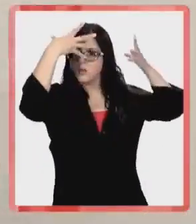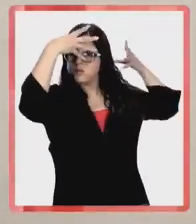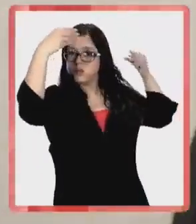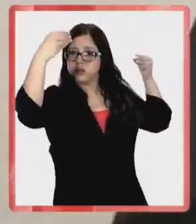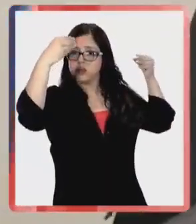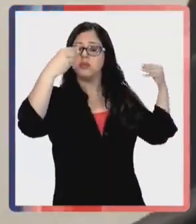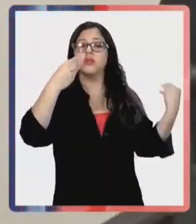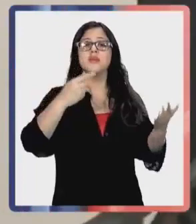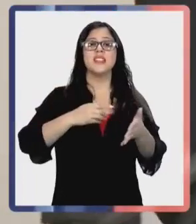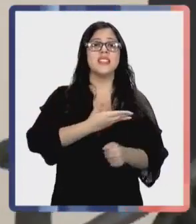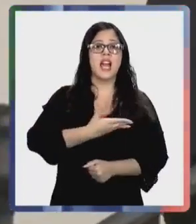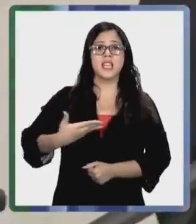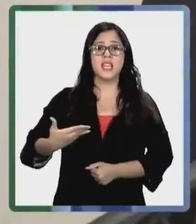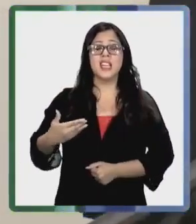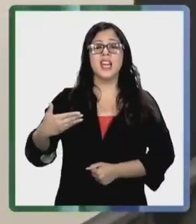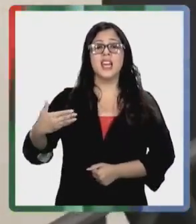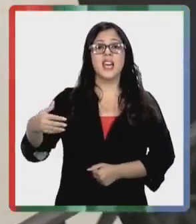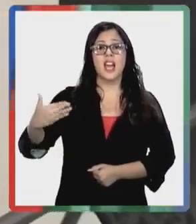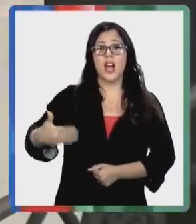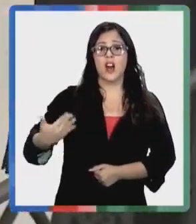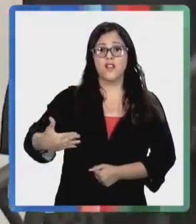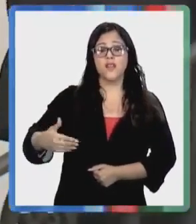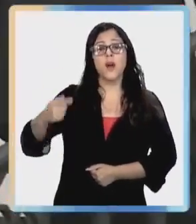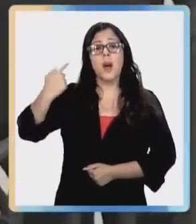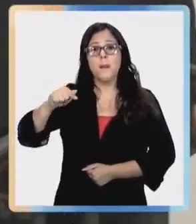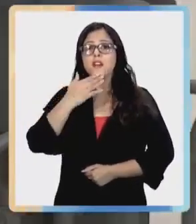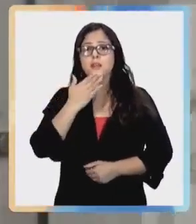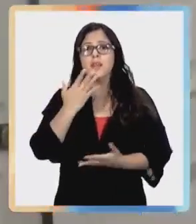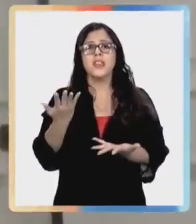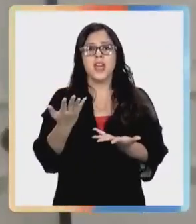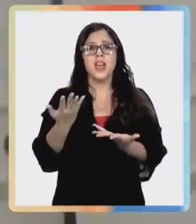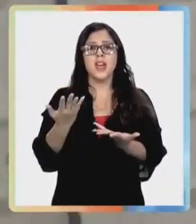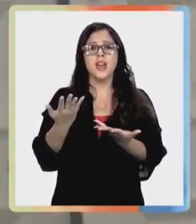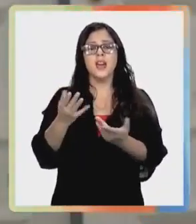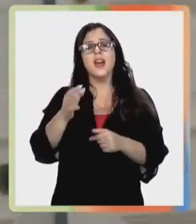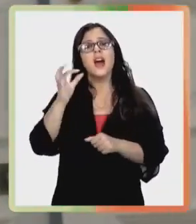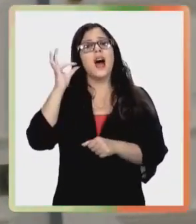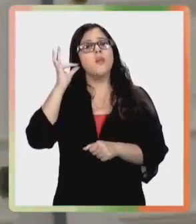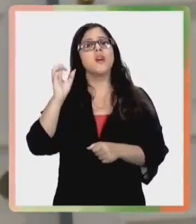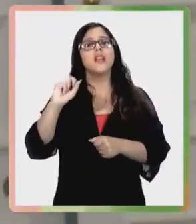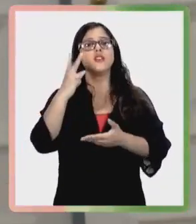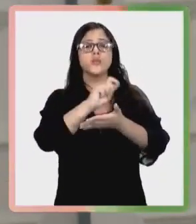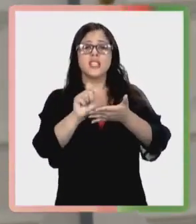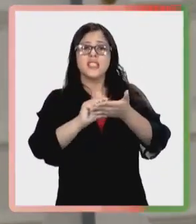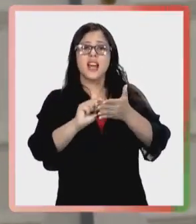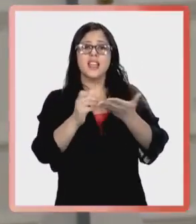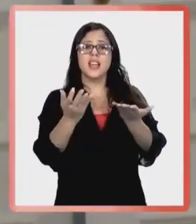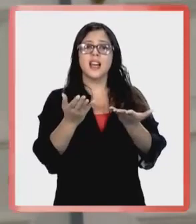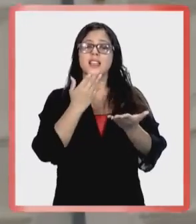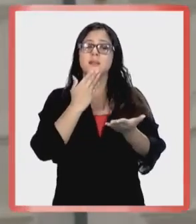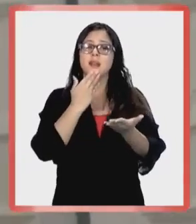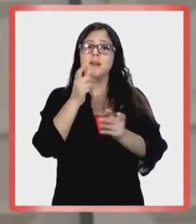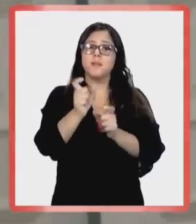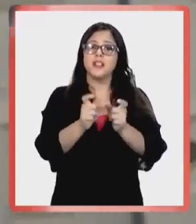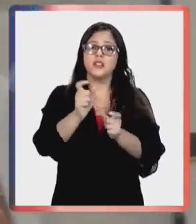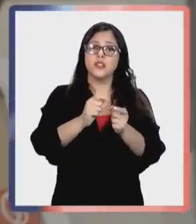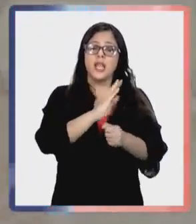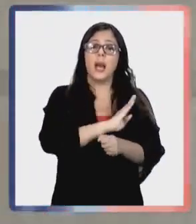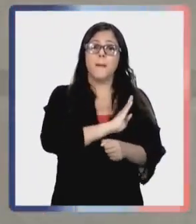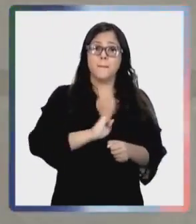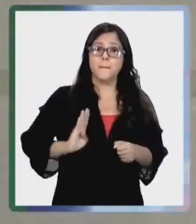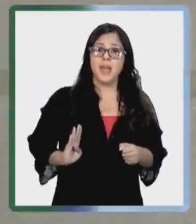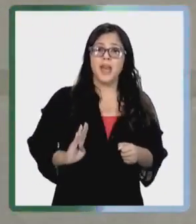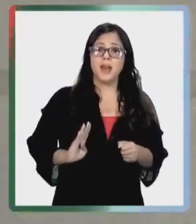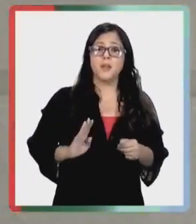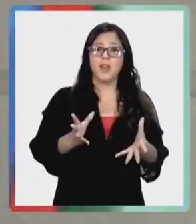argentino Rafael Bielsa. Pero la conversación salpica también de críticas a la subsecretaria Jimena Fuentes y a los miembros de la